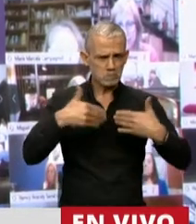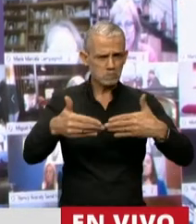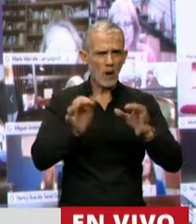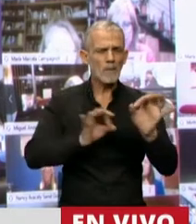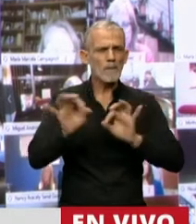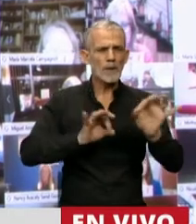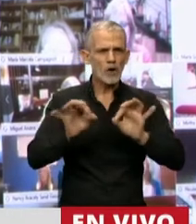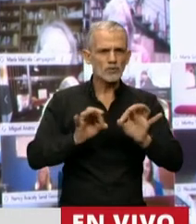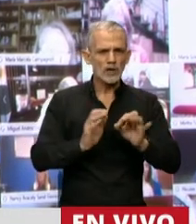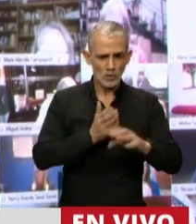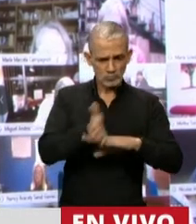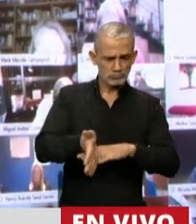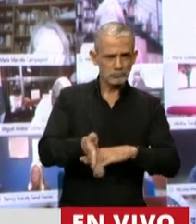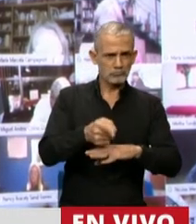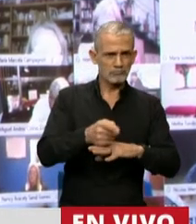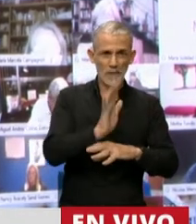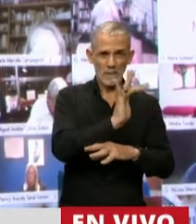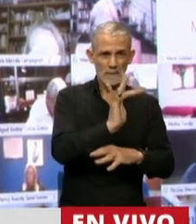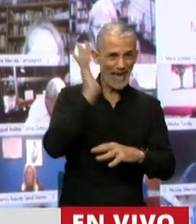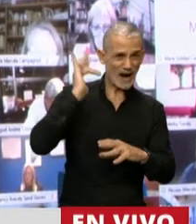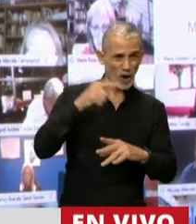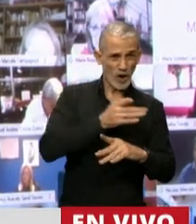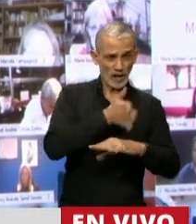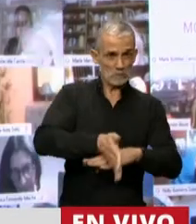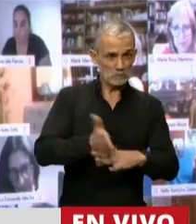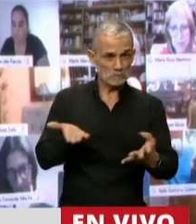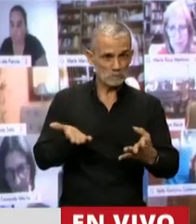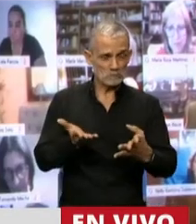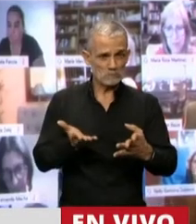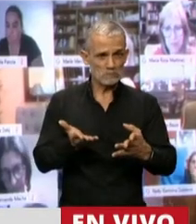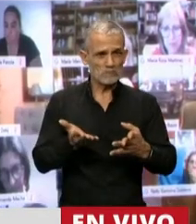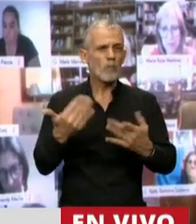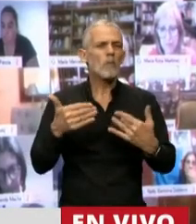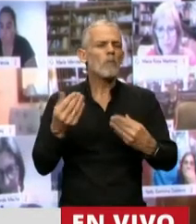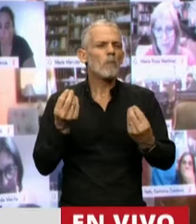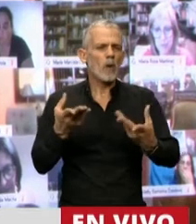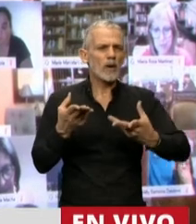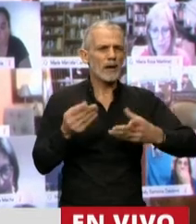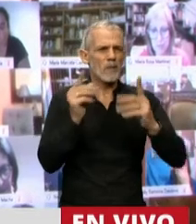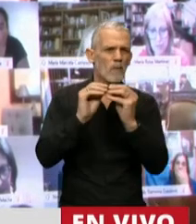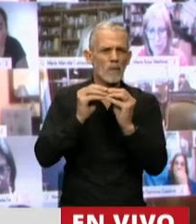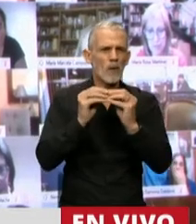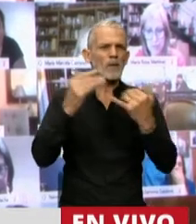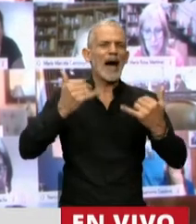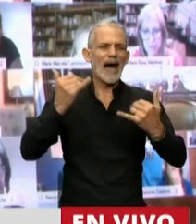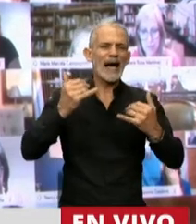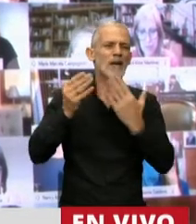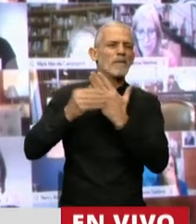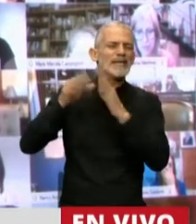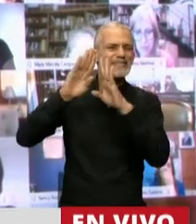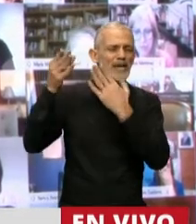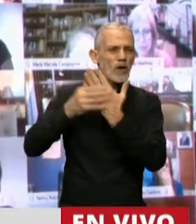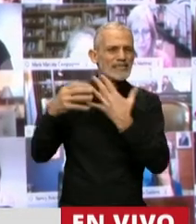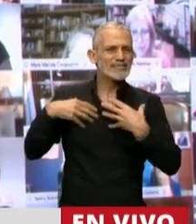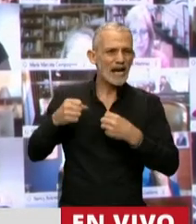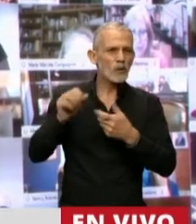El proyecto ingresó el miércoles pasado. Entiendo que ante los problemas que se suscitaron en el Ministerio de